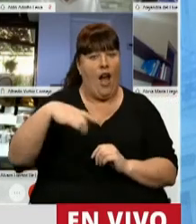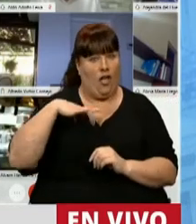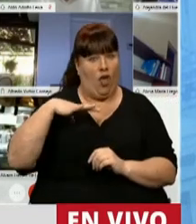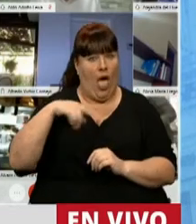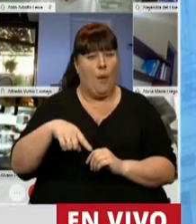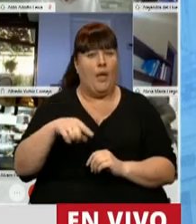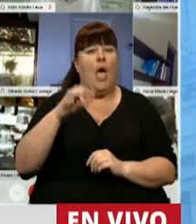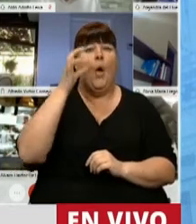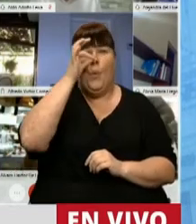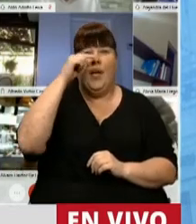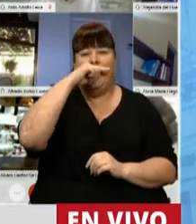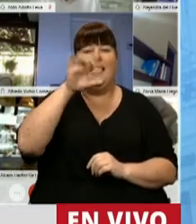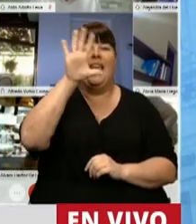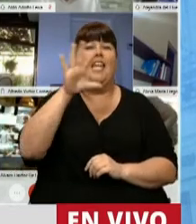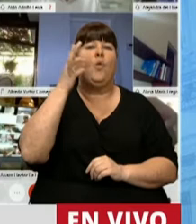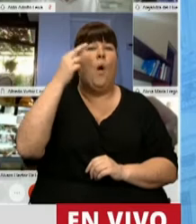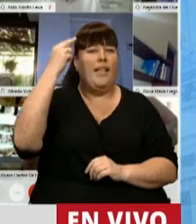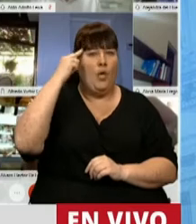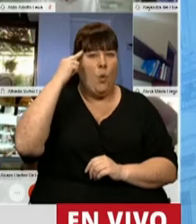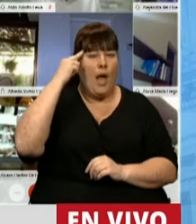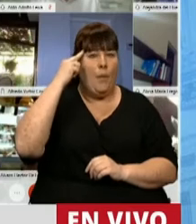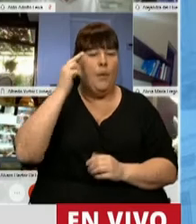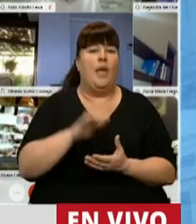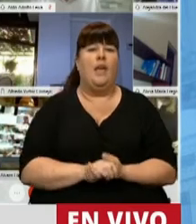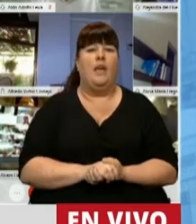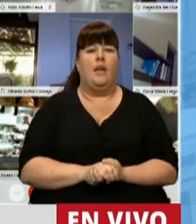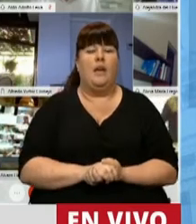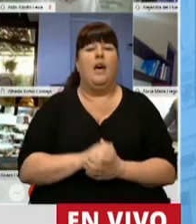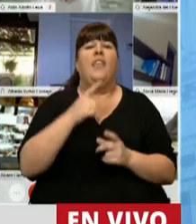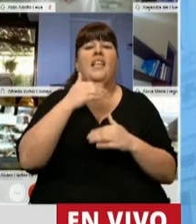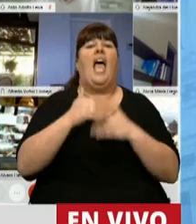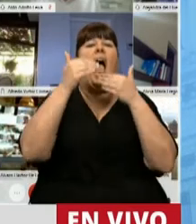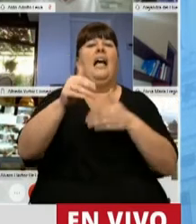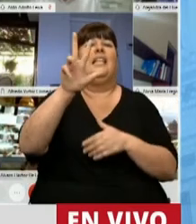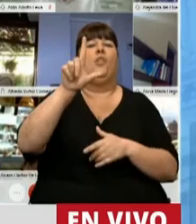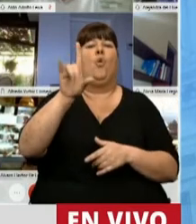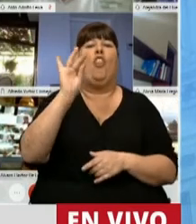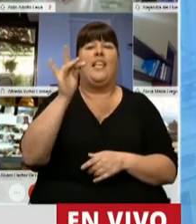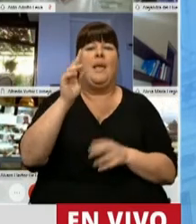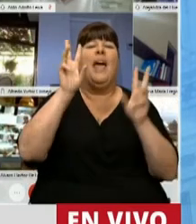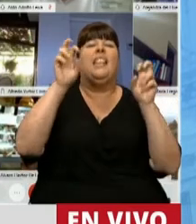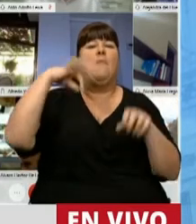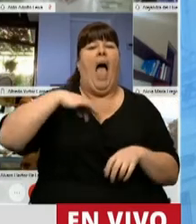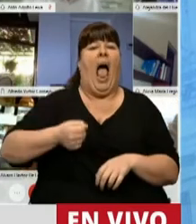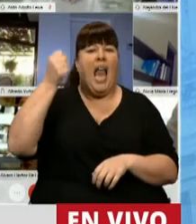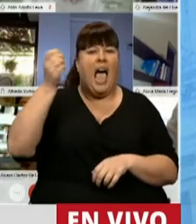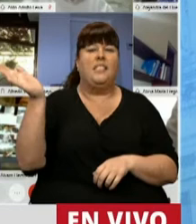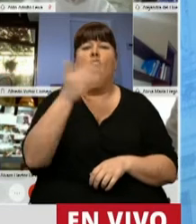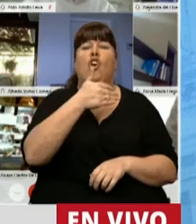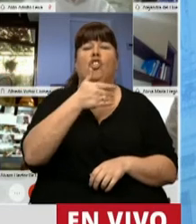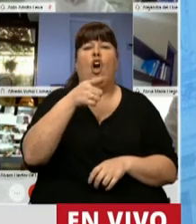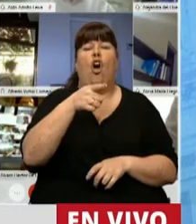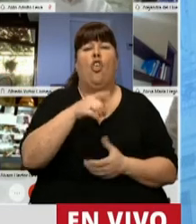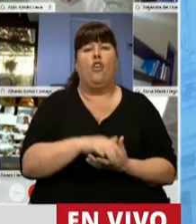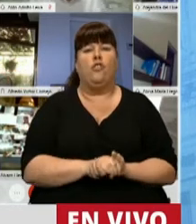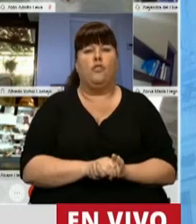la 27.549, que prorroga hasta el 31 del 12 el tema de ganancias para todos aquellos que